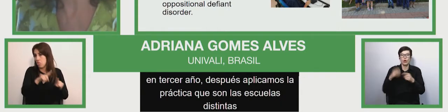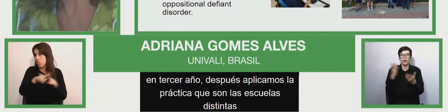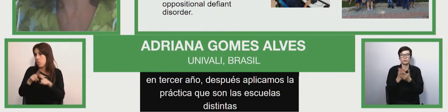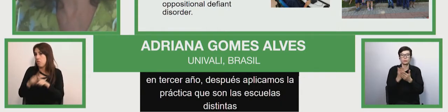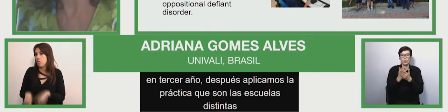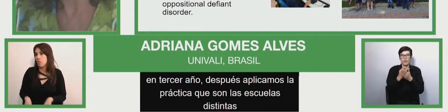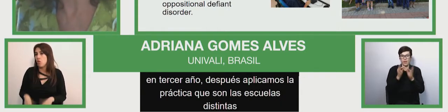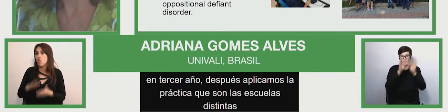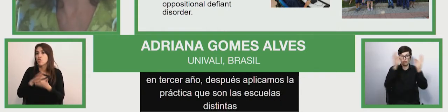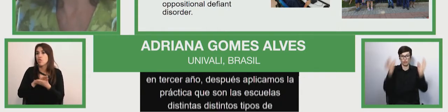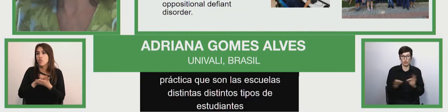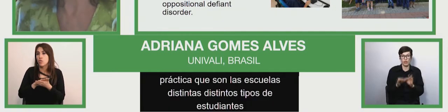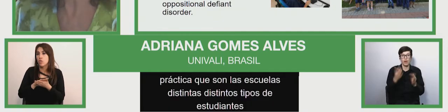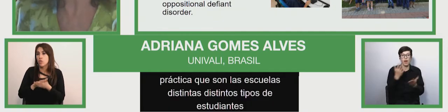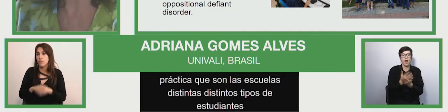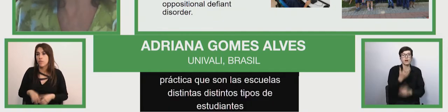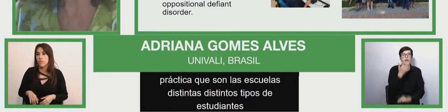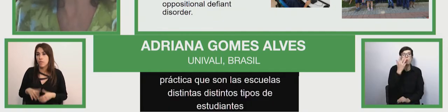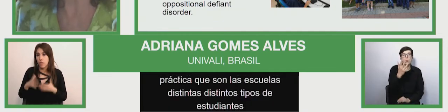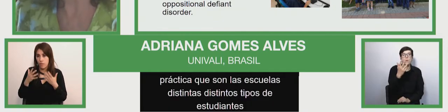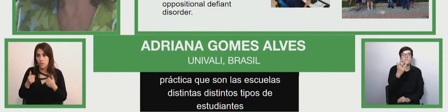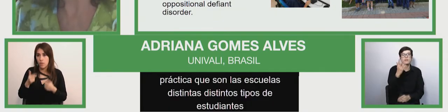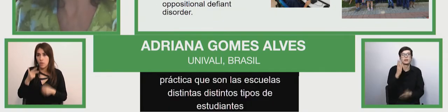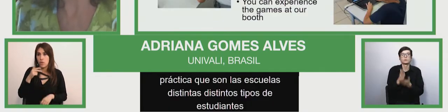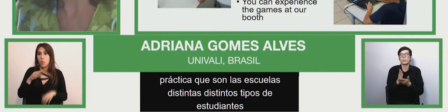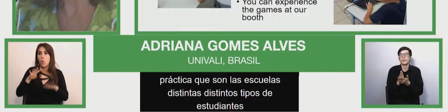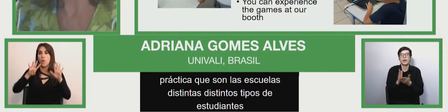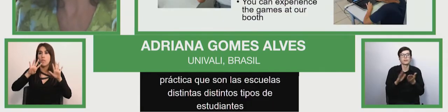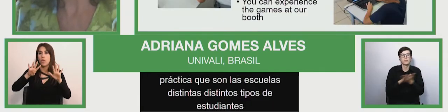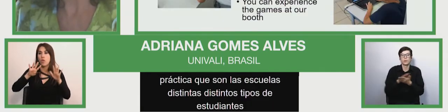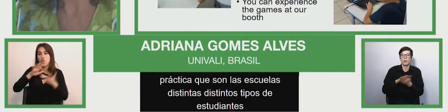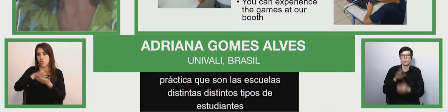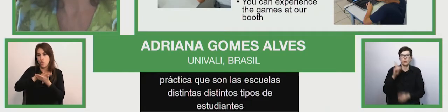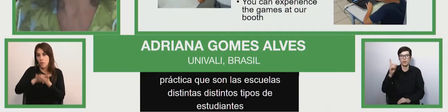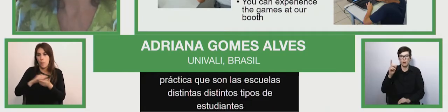nueve estudiantes con capacidades intelectuales.